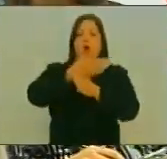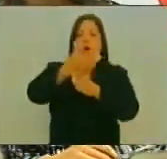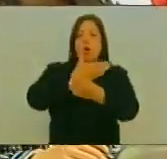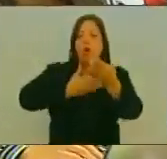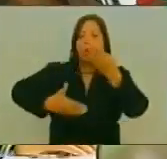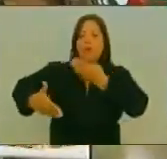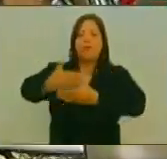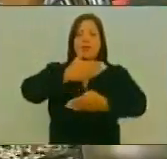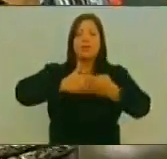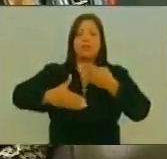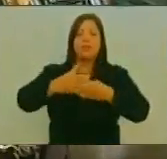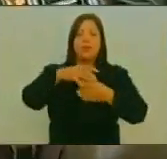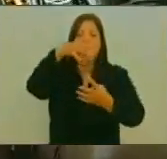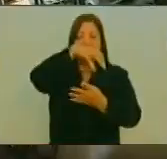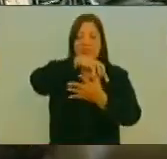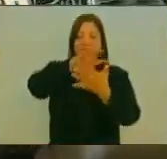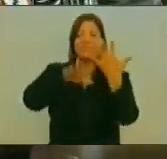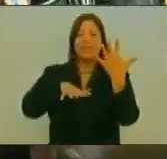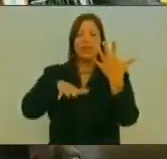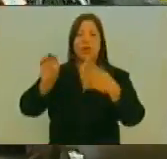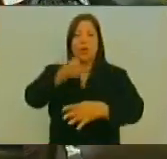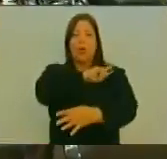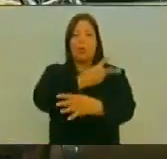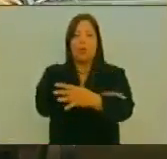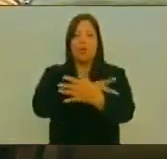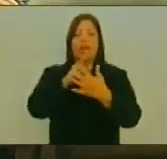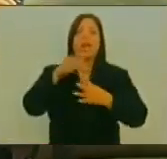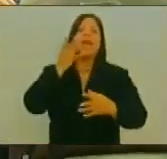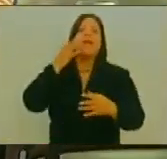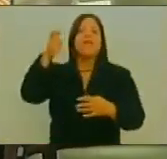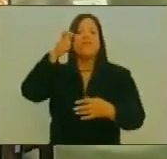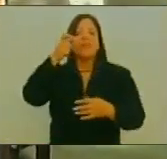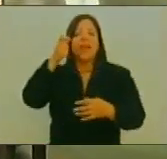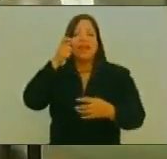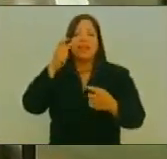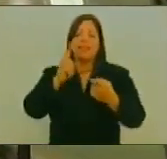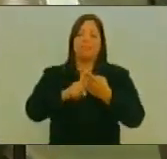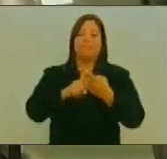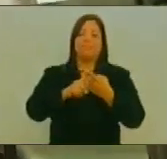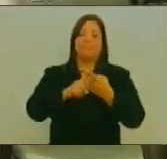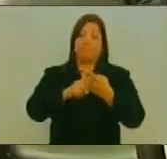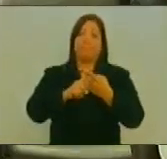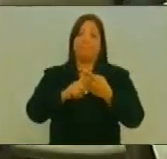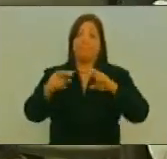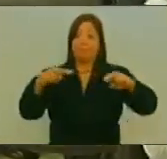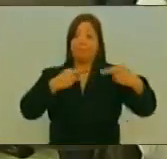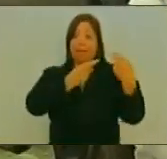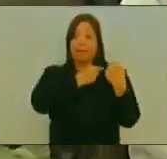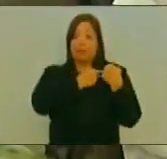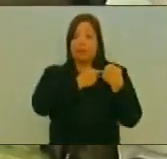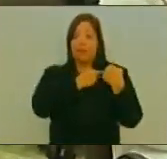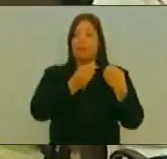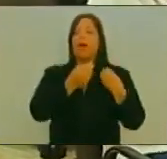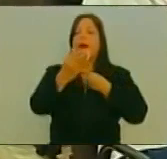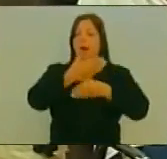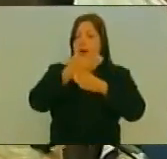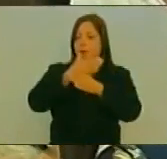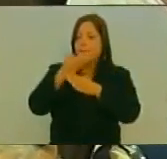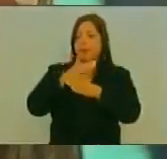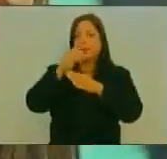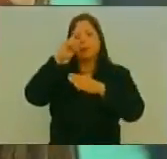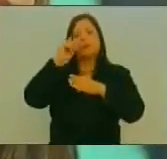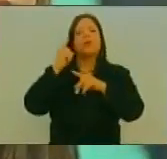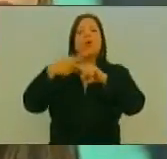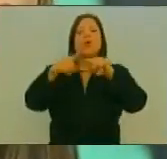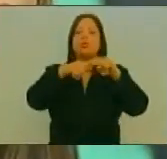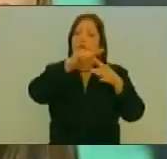Como tarea Fundamental De la Fiscalía General De la República Bajo su conducción Caracterizado